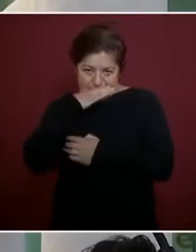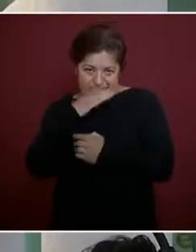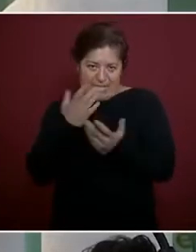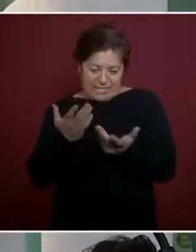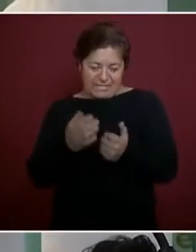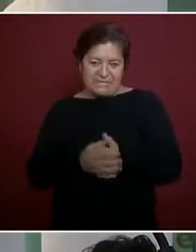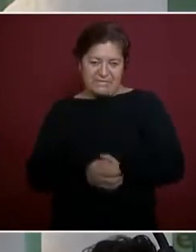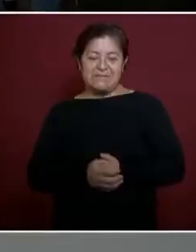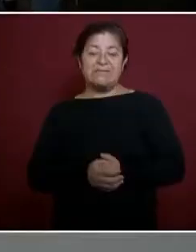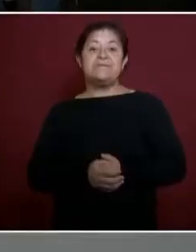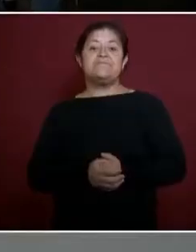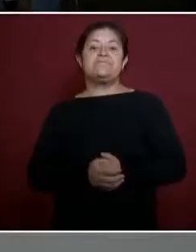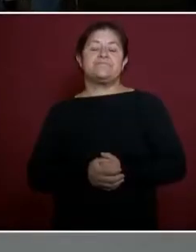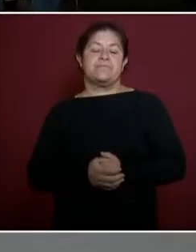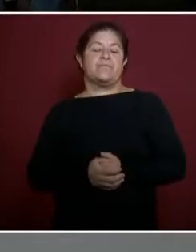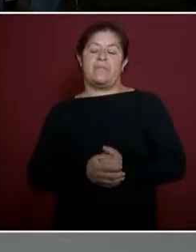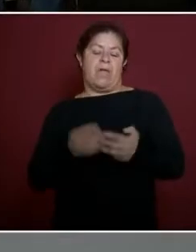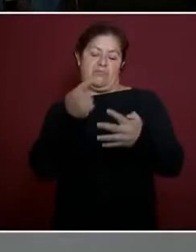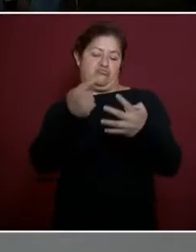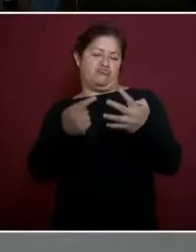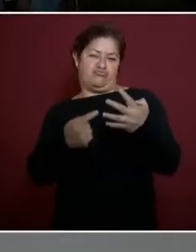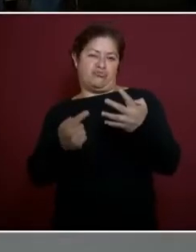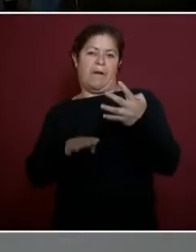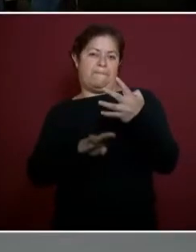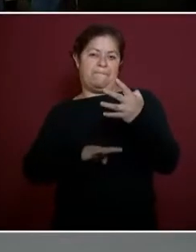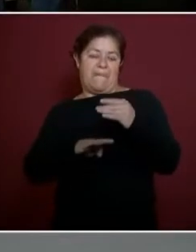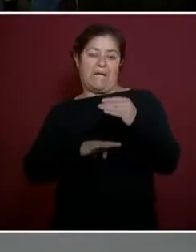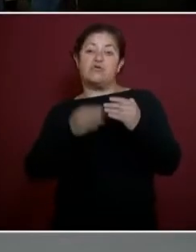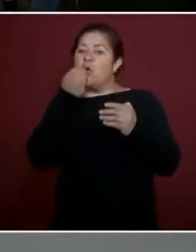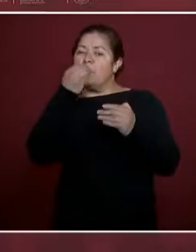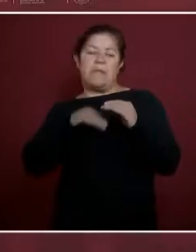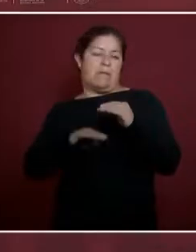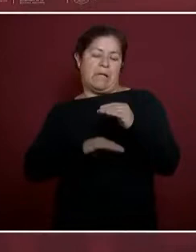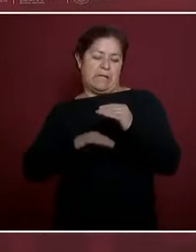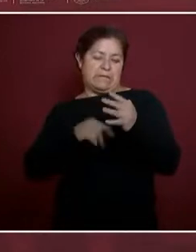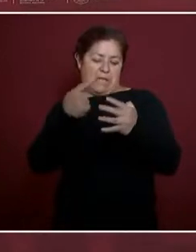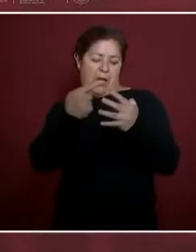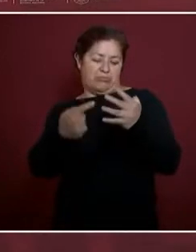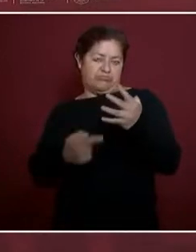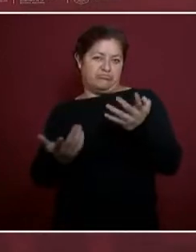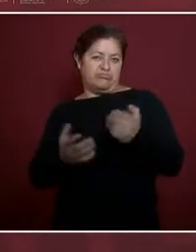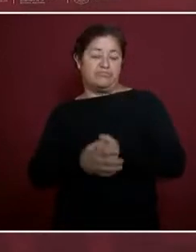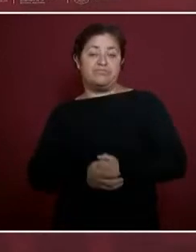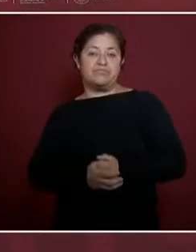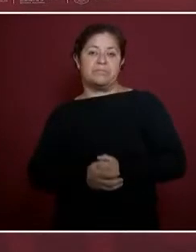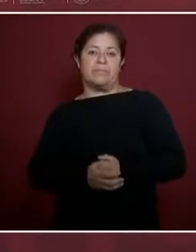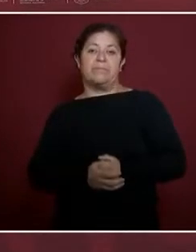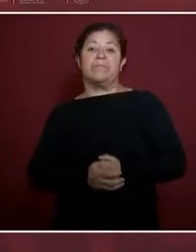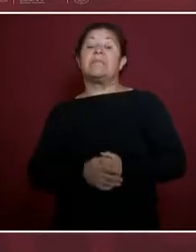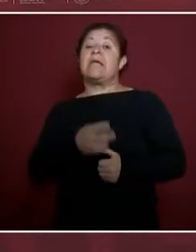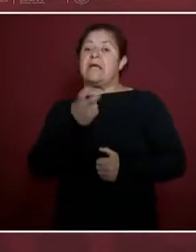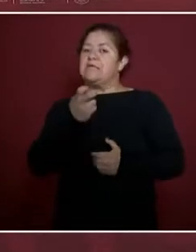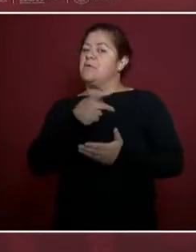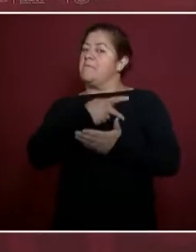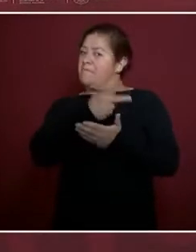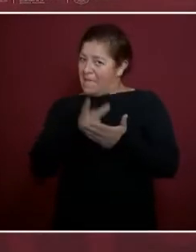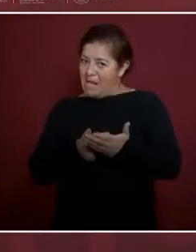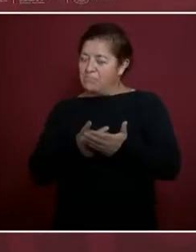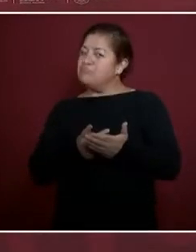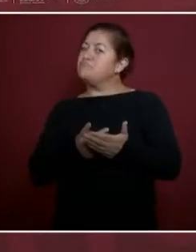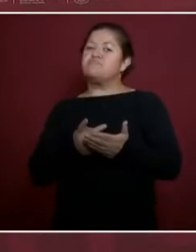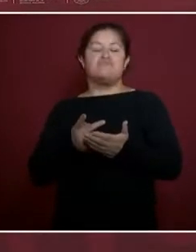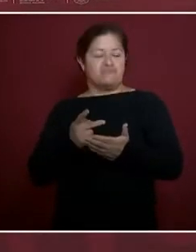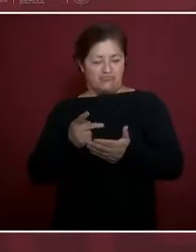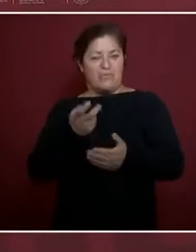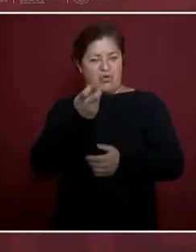básicos. Entonces, ese es un plan, vamos a seguir con ello.